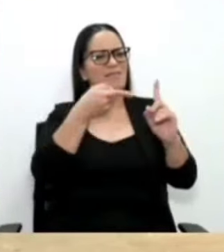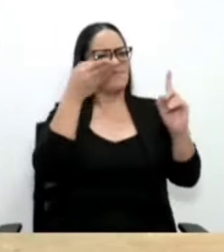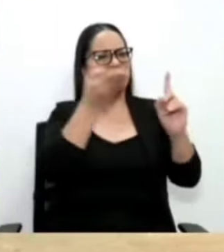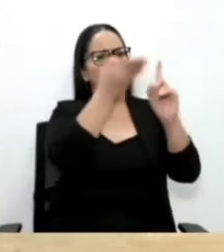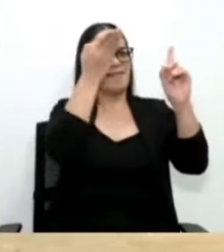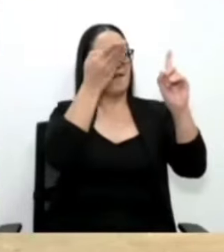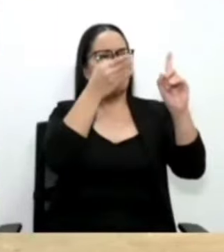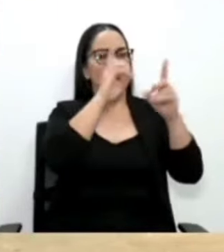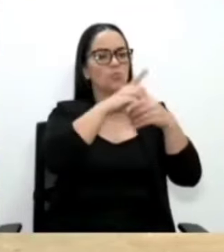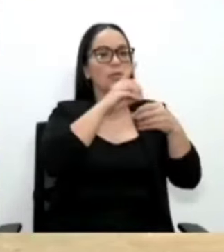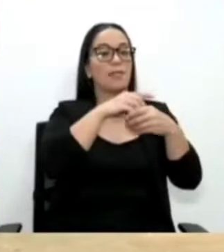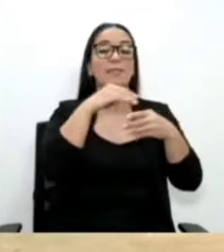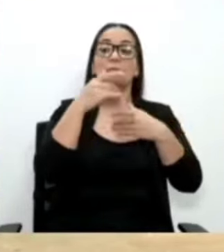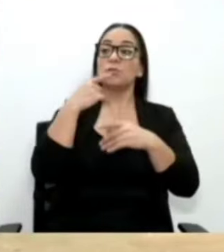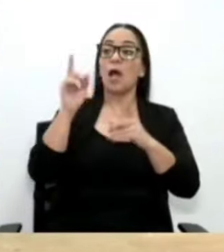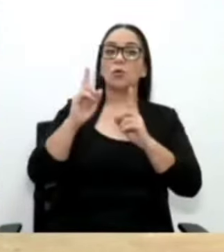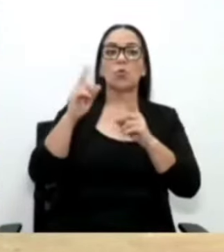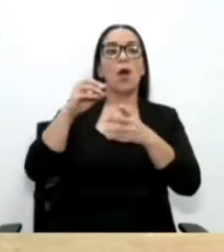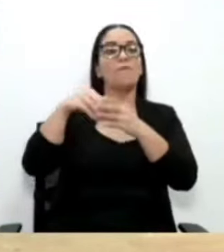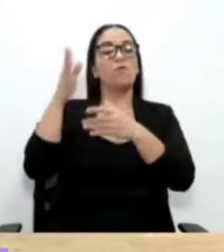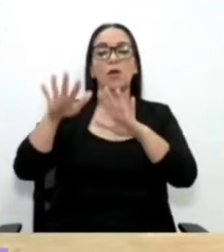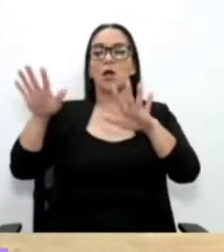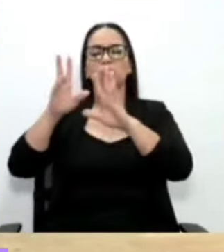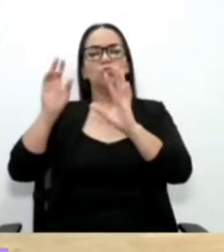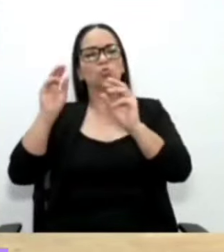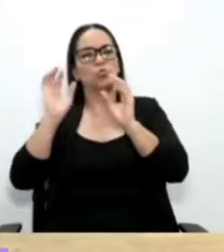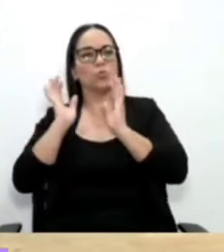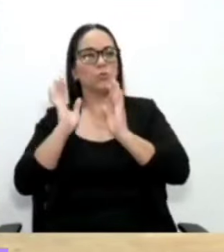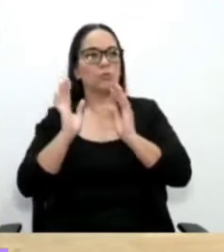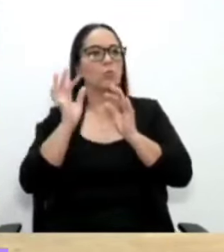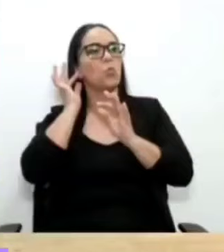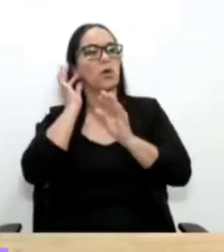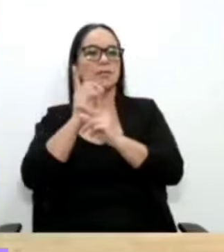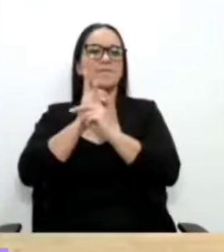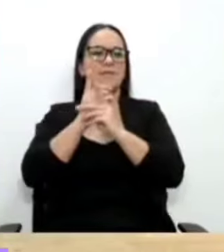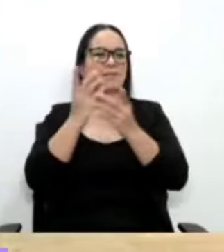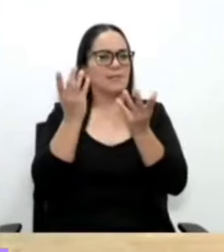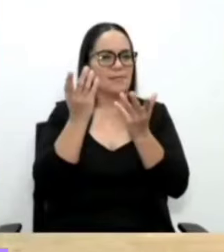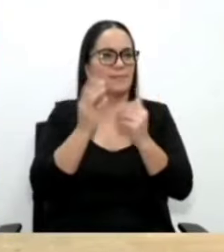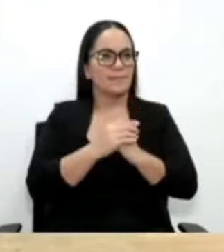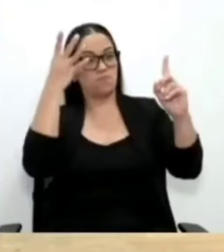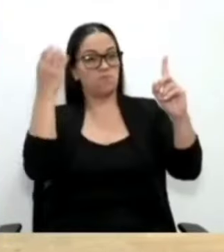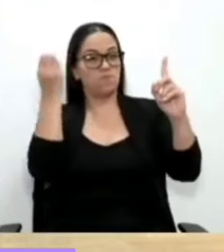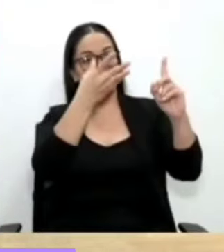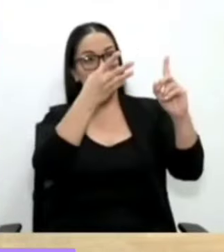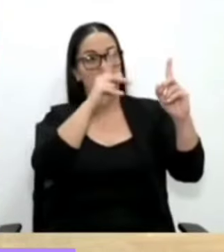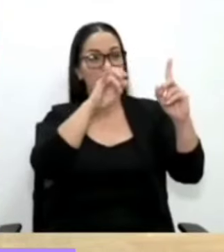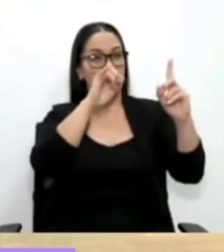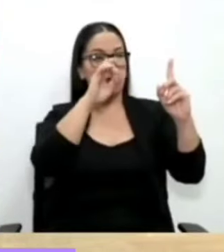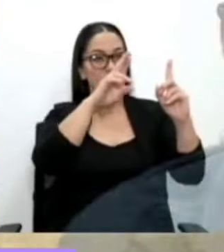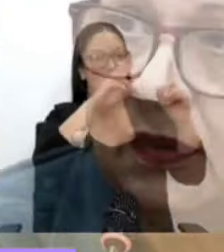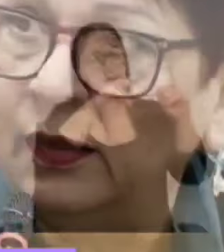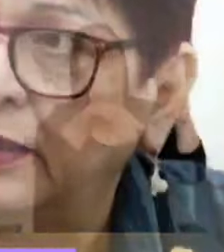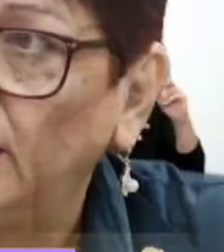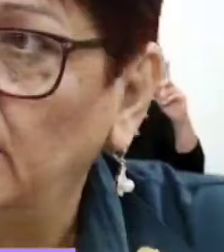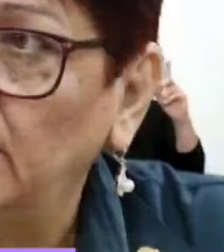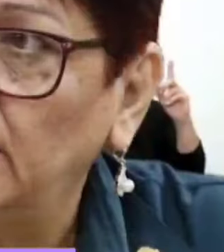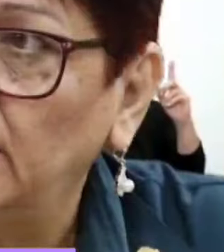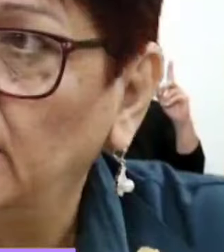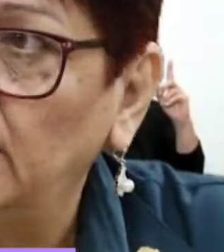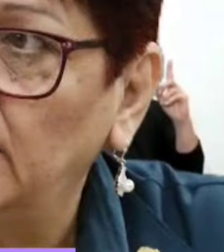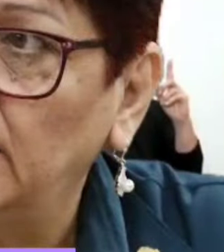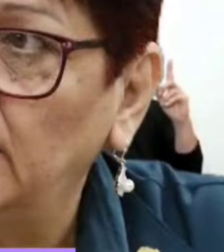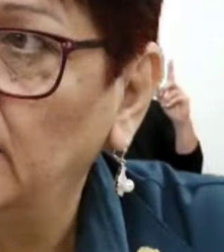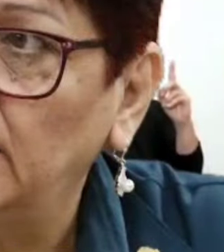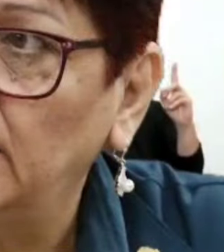Eso hace que todo el odio que le da Ariel Robles, que le da doña Dinora, esta